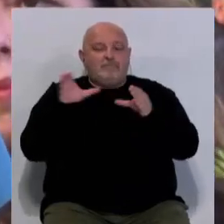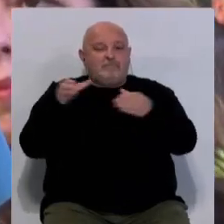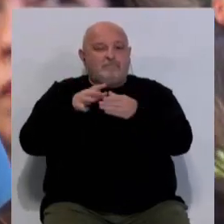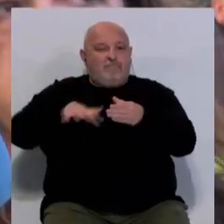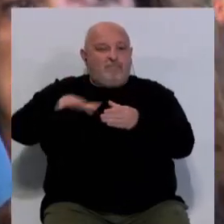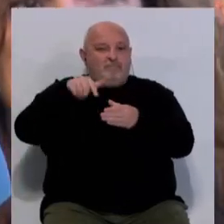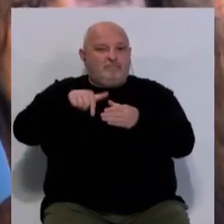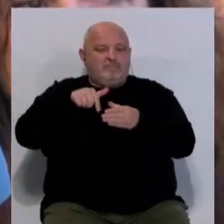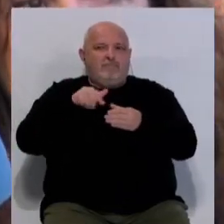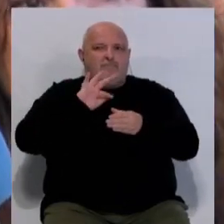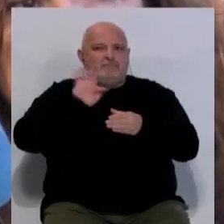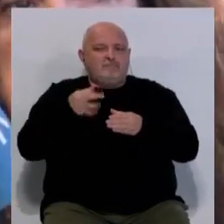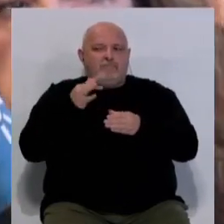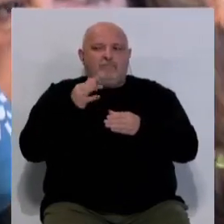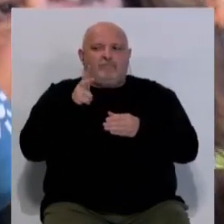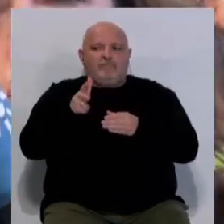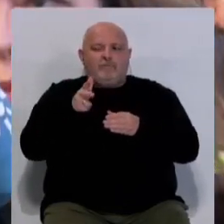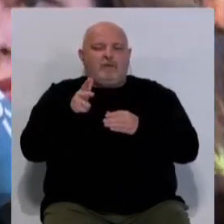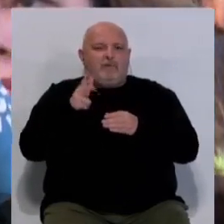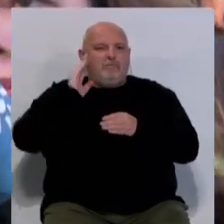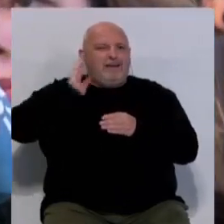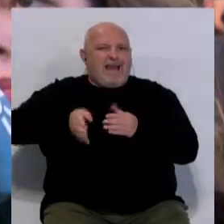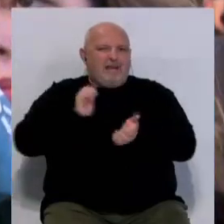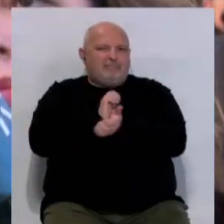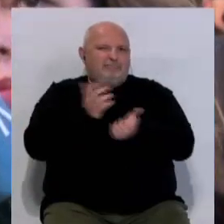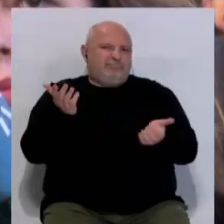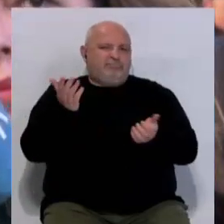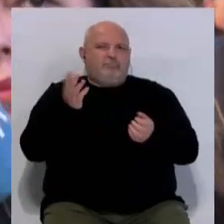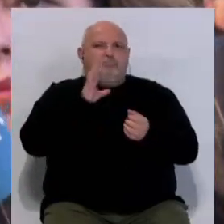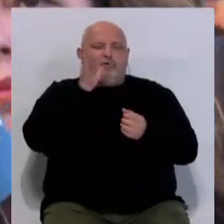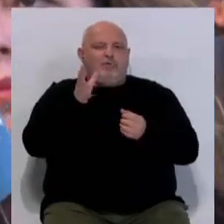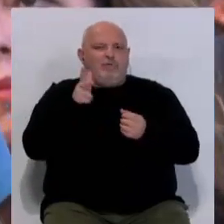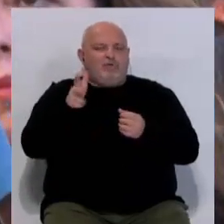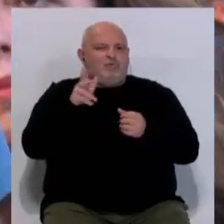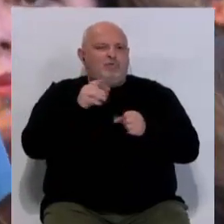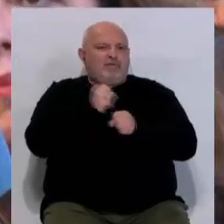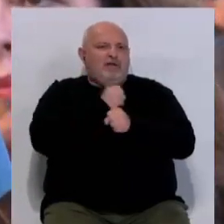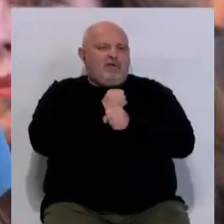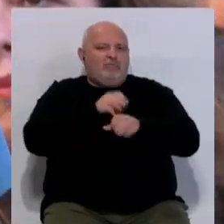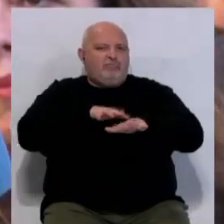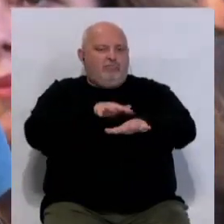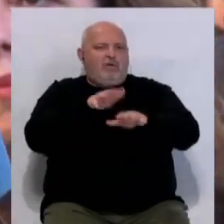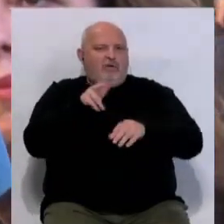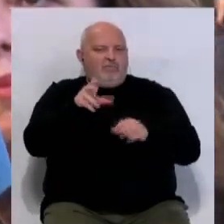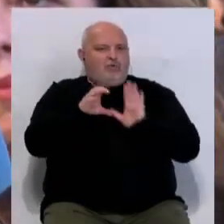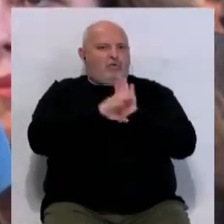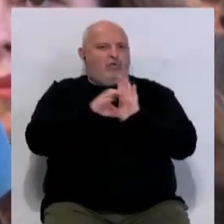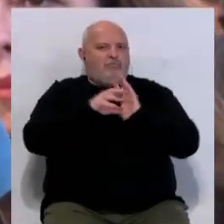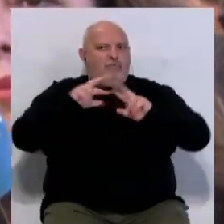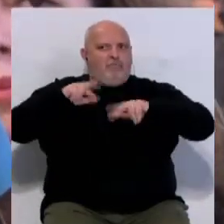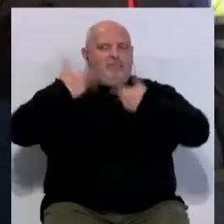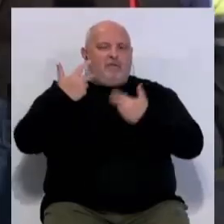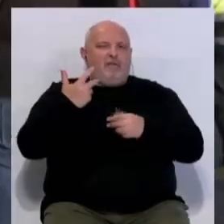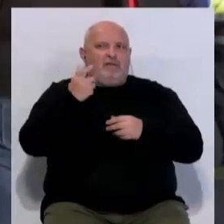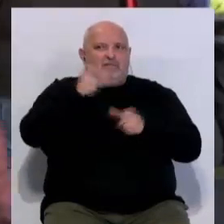se le aplique el derecho penal por salir a defender nuestros derechos cuando deberían de estar